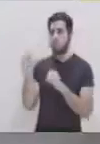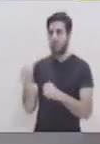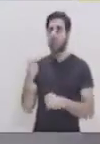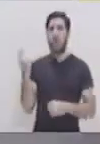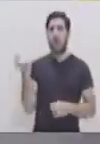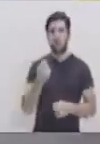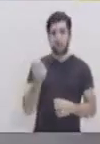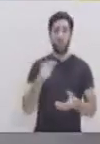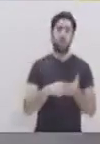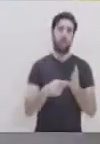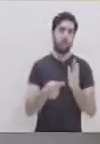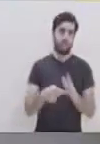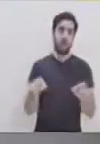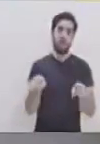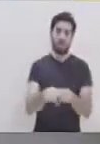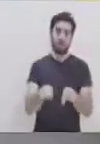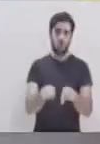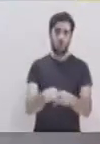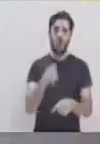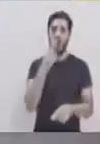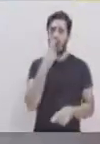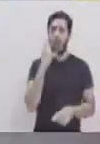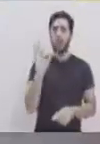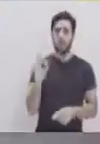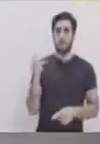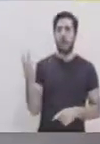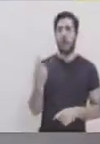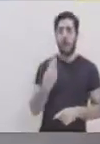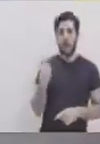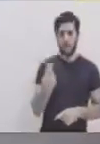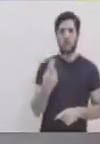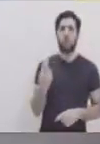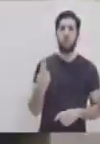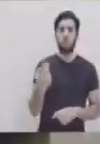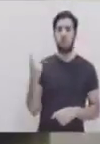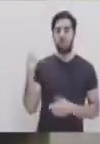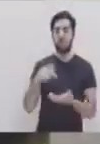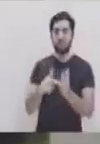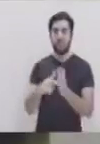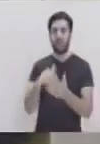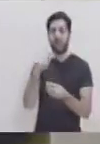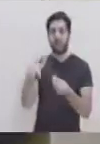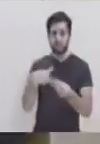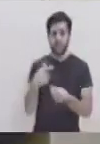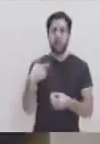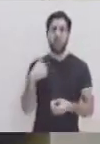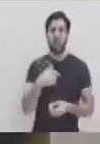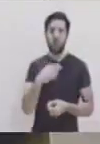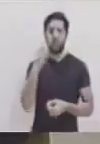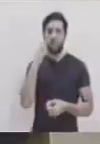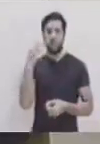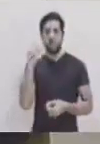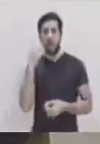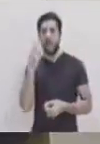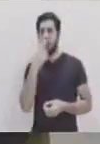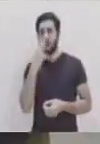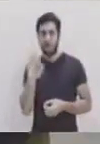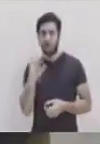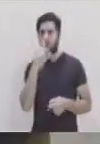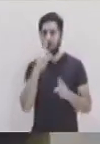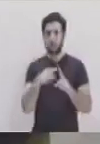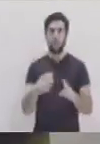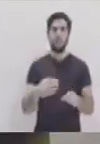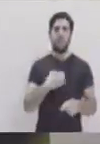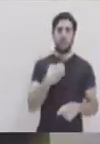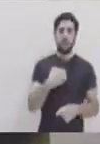Si solo tomar en cuenta que un amigo es como un hermano, ¿verdad? Es aquella familia que no buscamos, ¿verdad? Por ejemplo, nuestros padres, nuestros